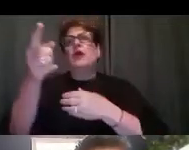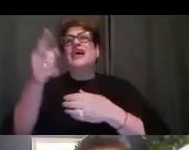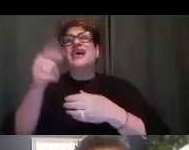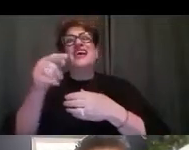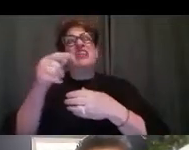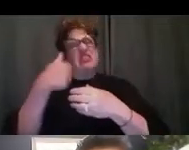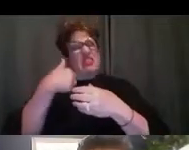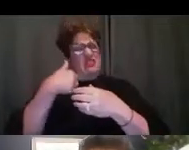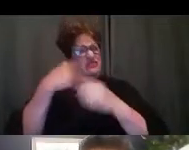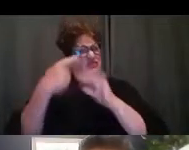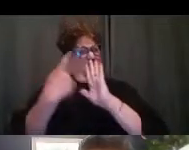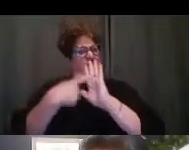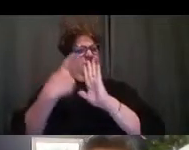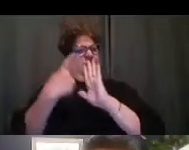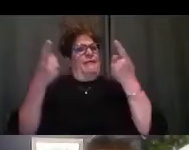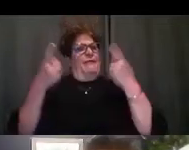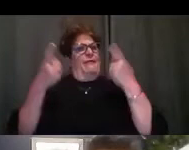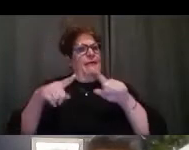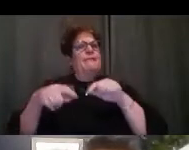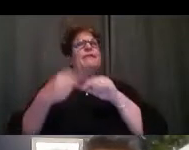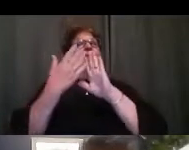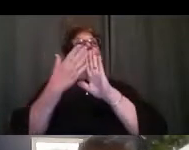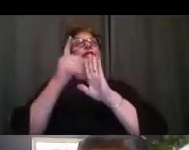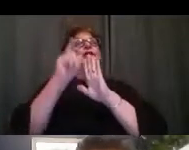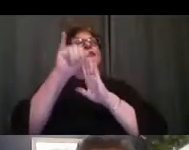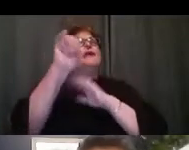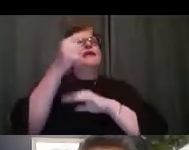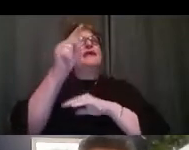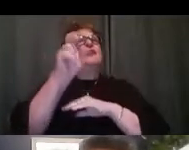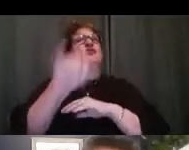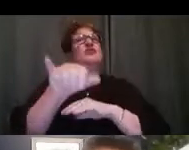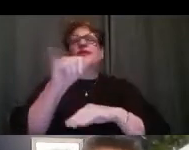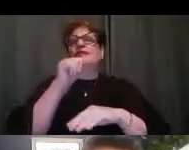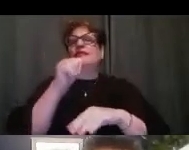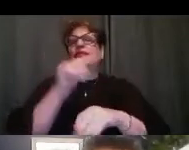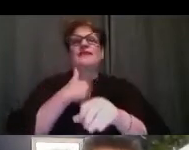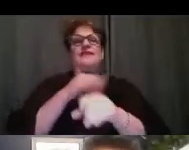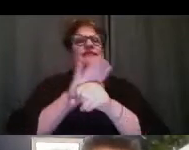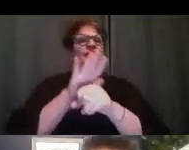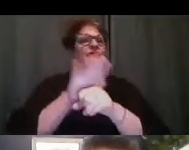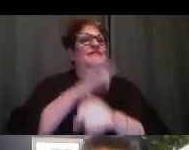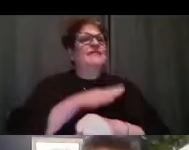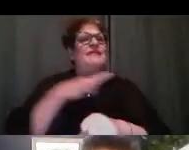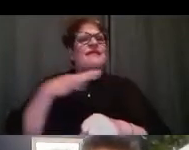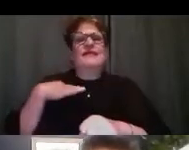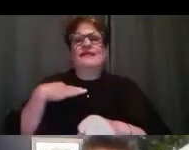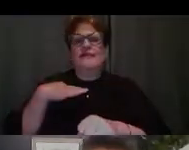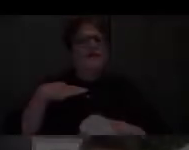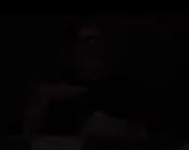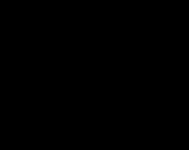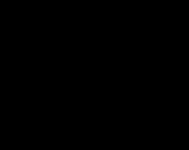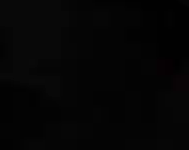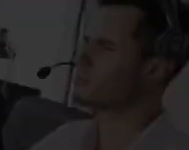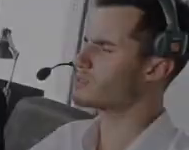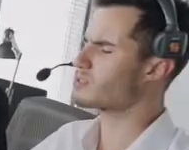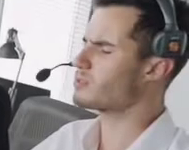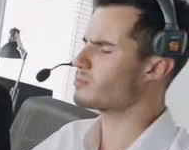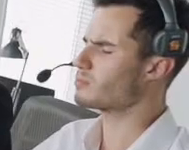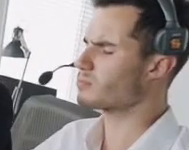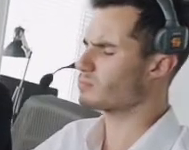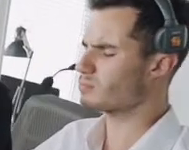se encontraron en situaciones que es posible que la situación no tenía el personal para